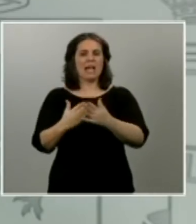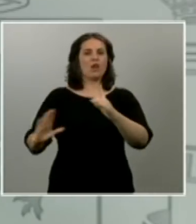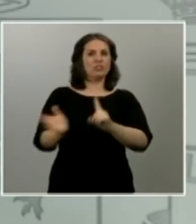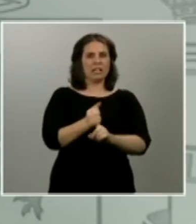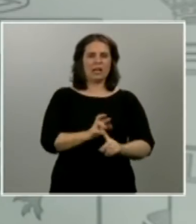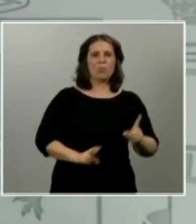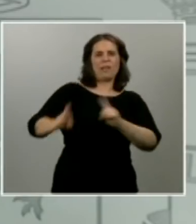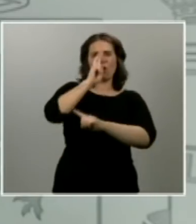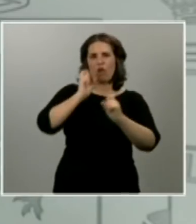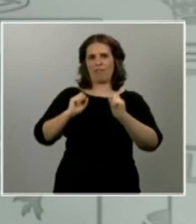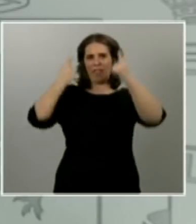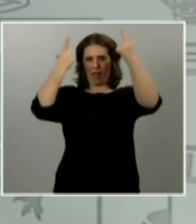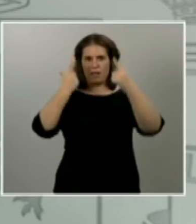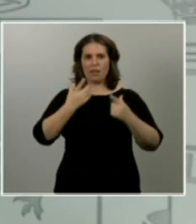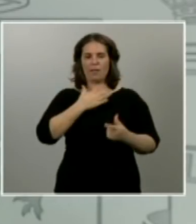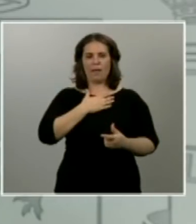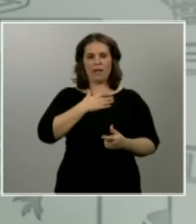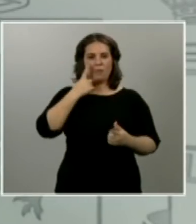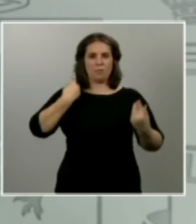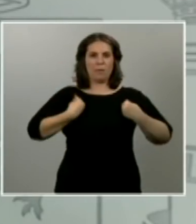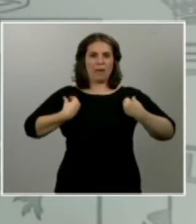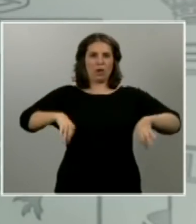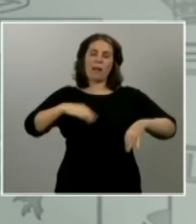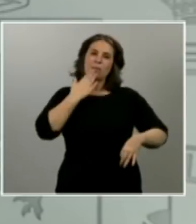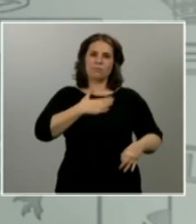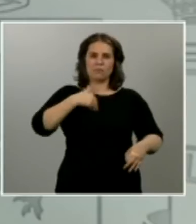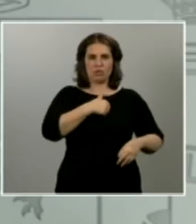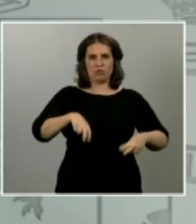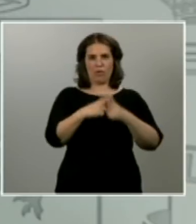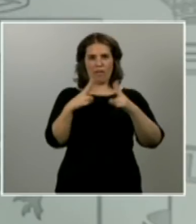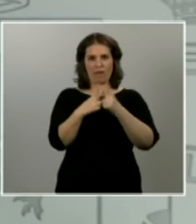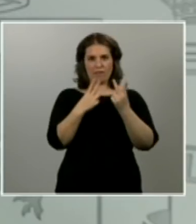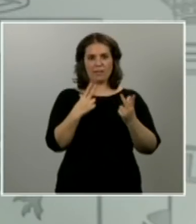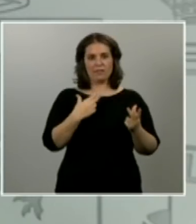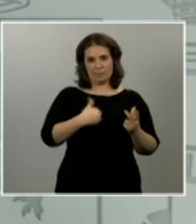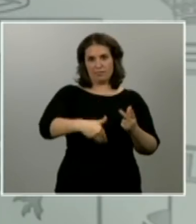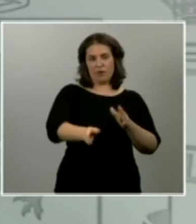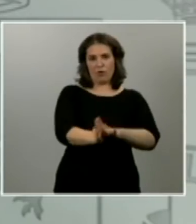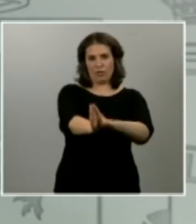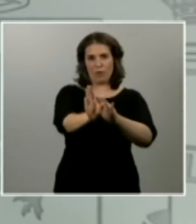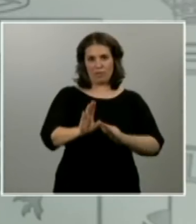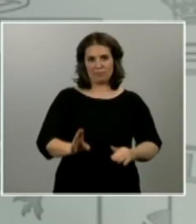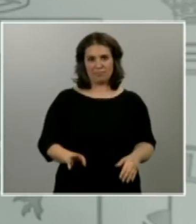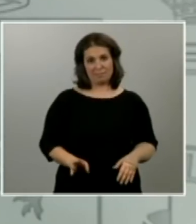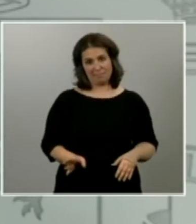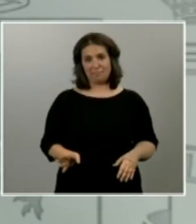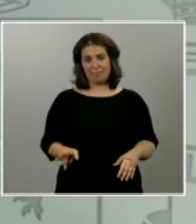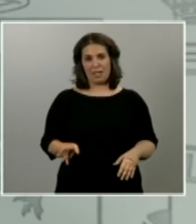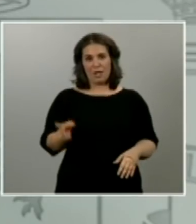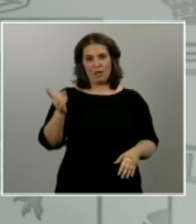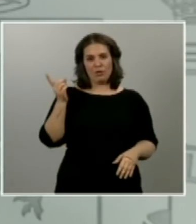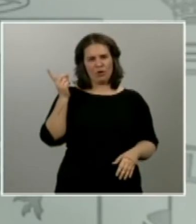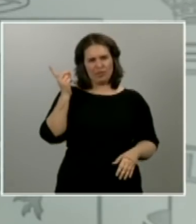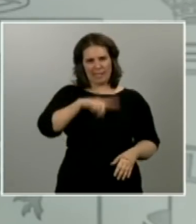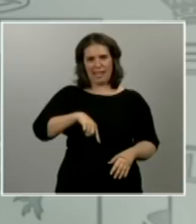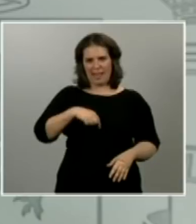de nuestra cotidianeidad como sociedad es un sacrificio yo soy muy consciente de lo que estoy diciendo enorme enorme pero